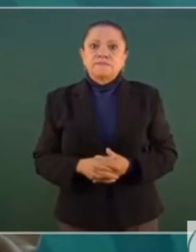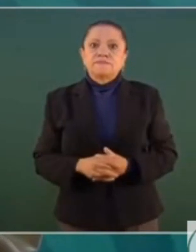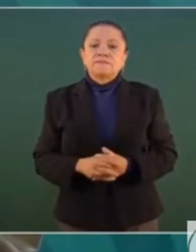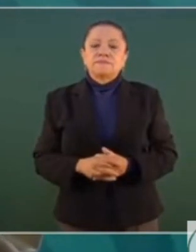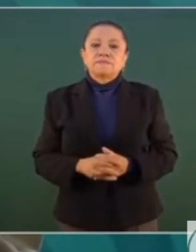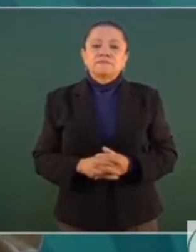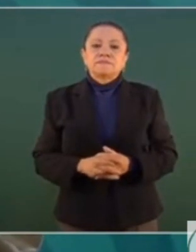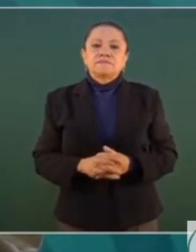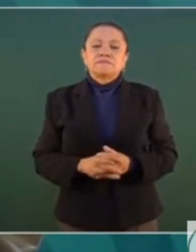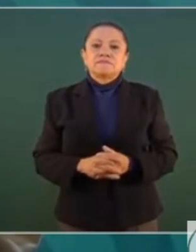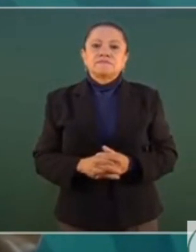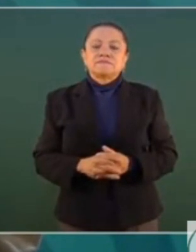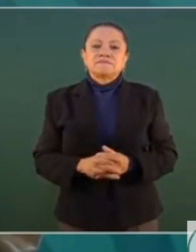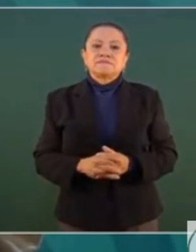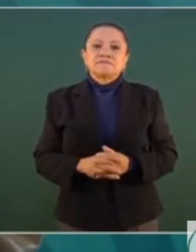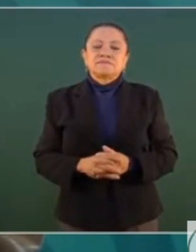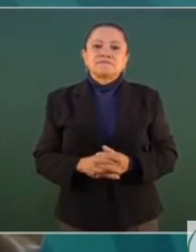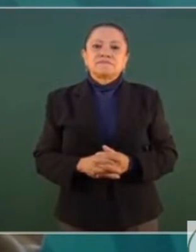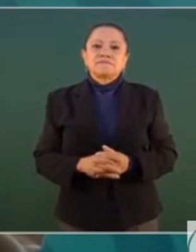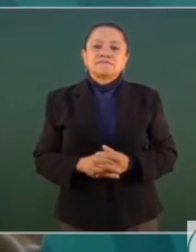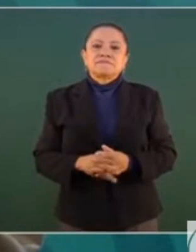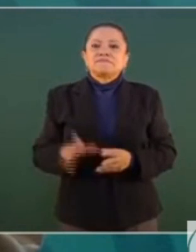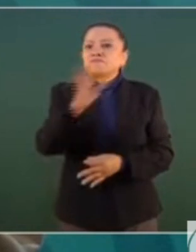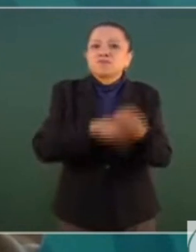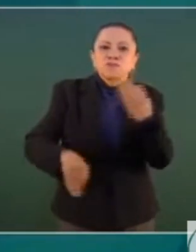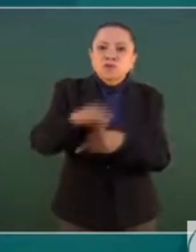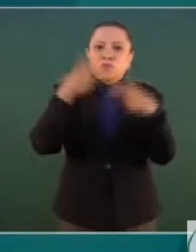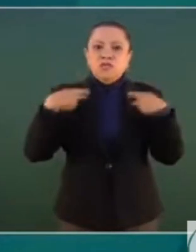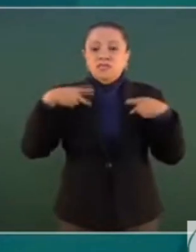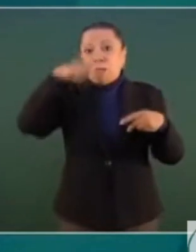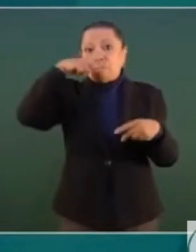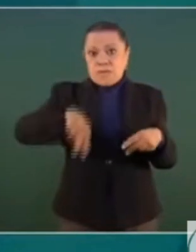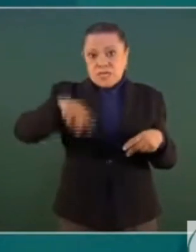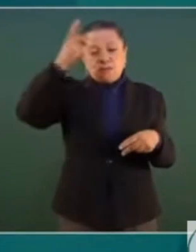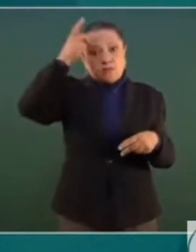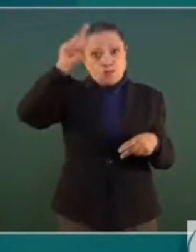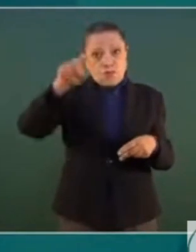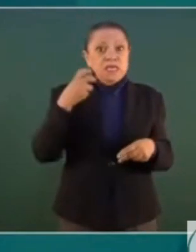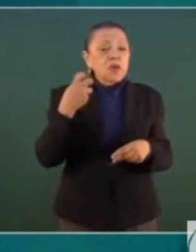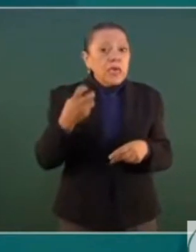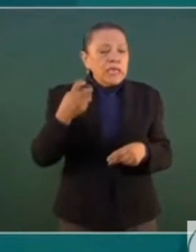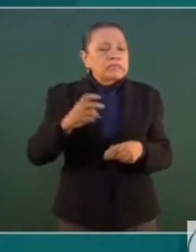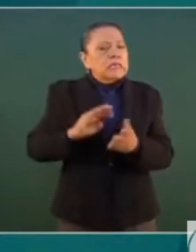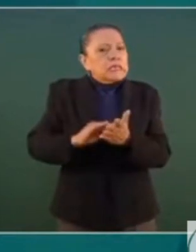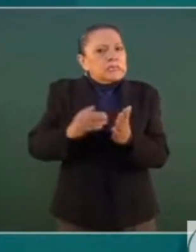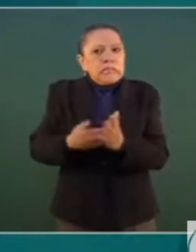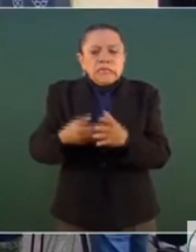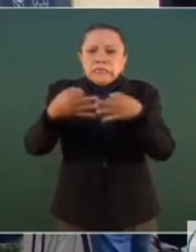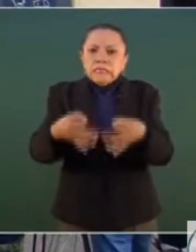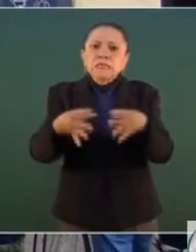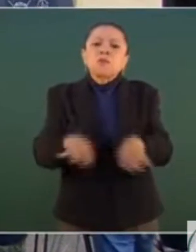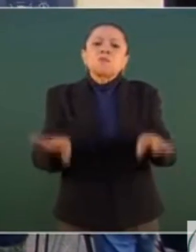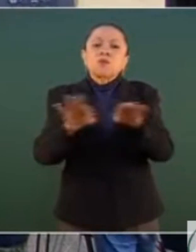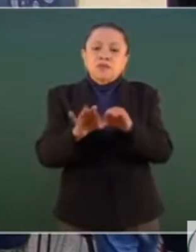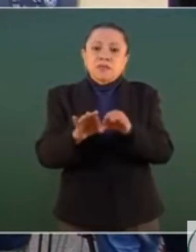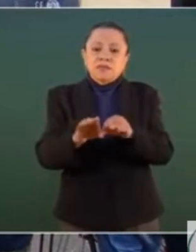de que sea de todos los mexicanos, porque es un recurso estratégico. Muy bien, ya